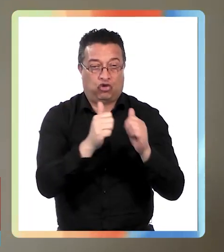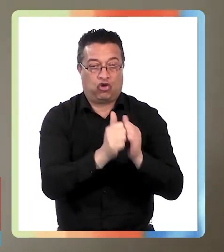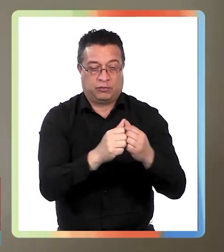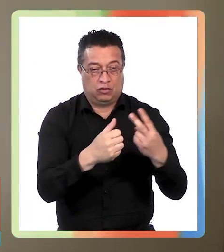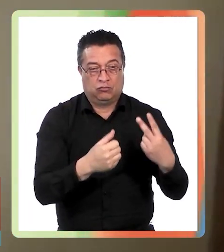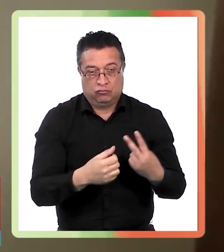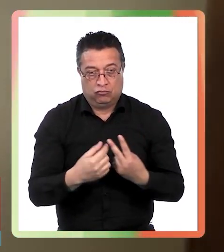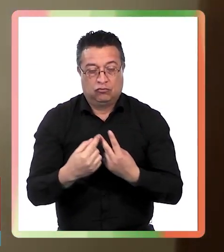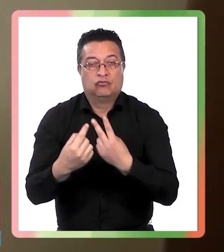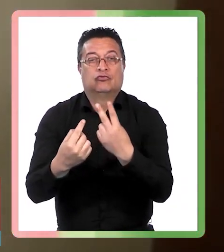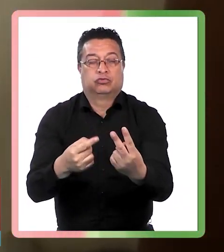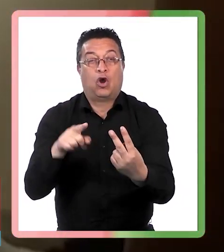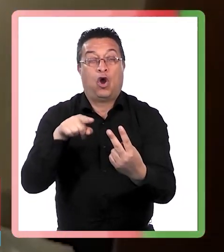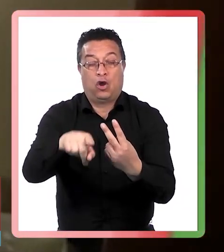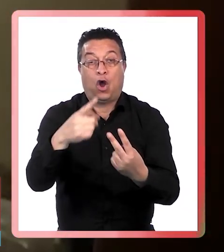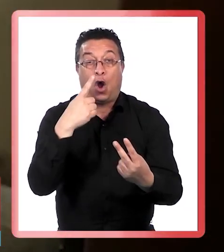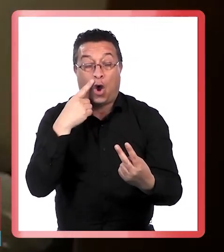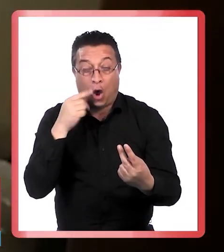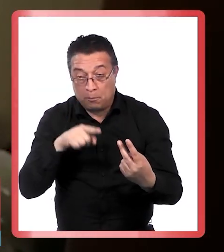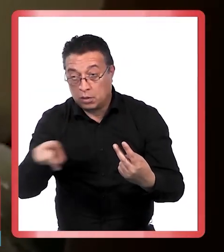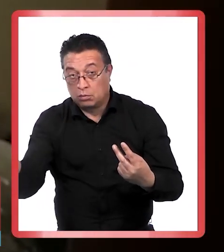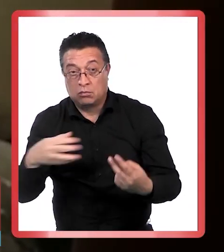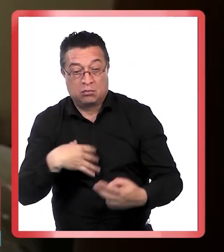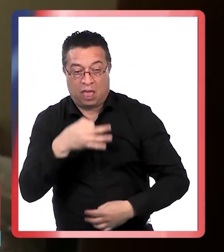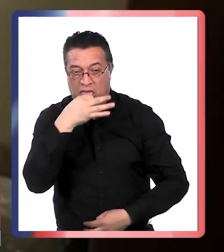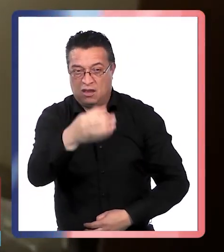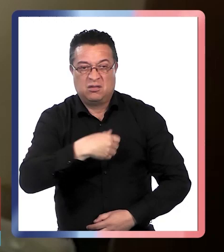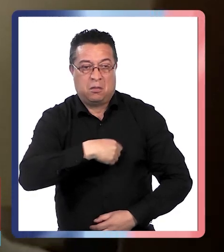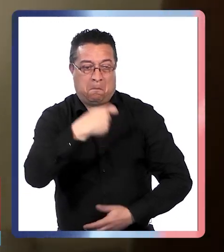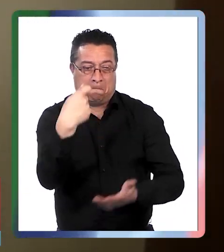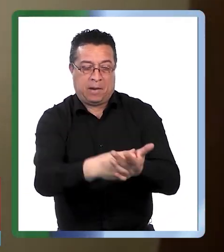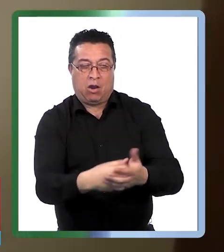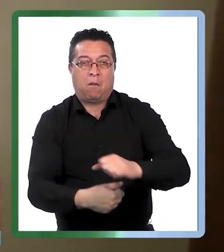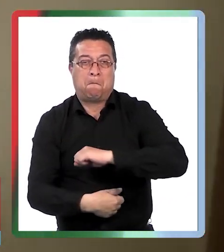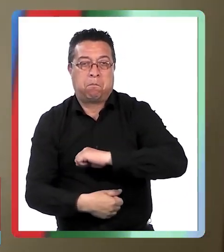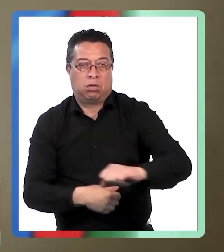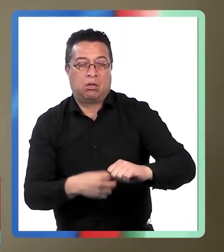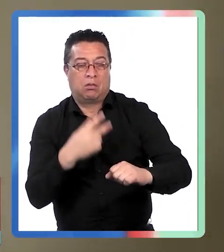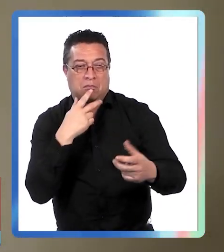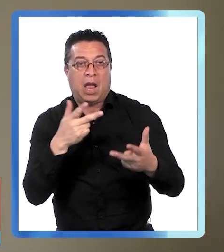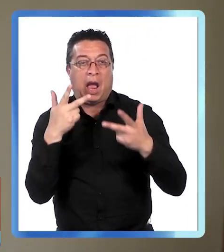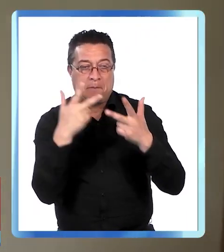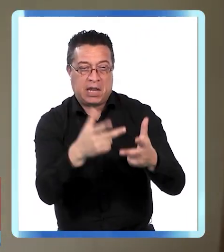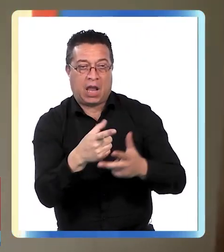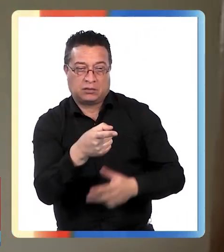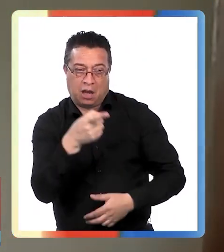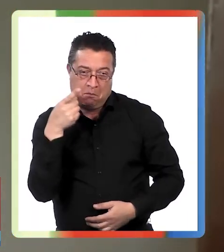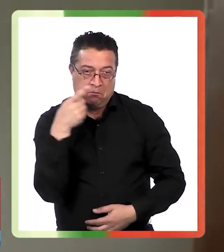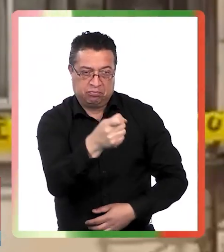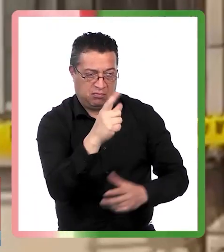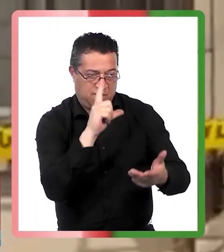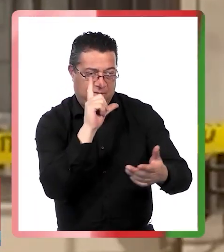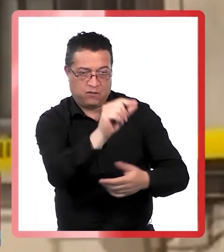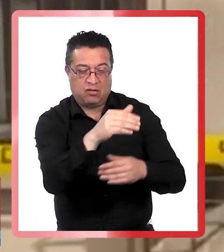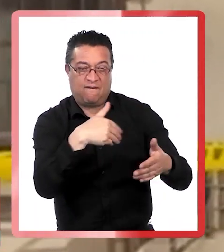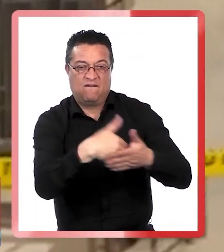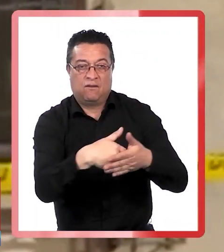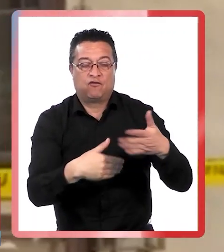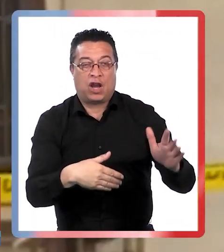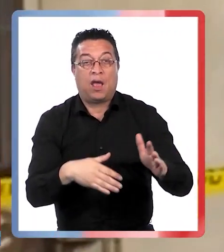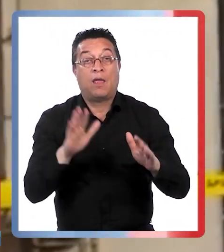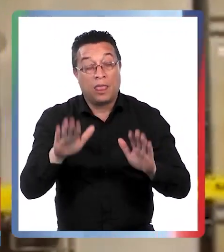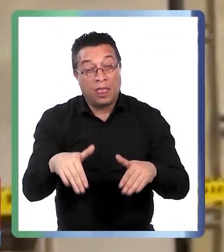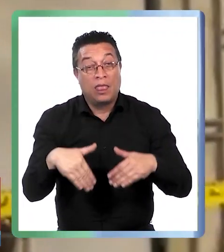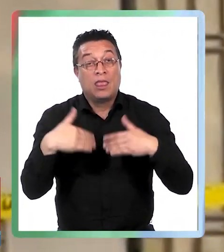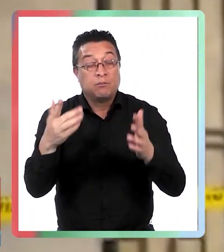un colega y al llegar al lugar el cliente le habría dicho que no pagaría procediendo a amenazarla con disparar si no se retiraba